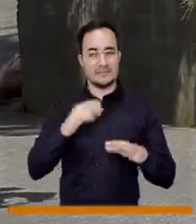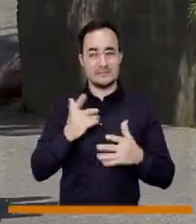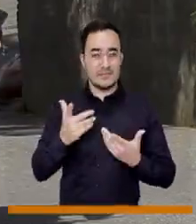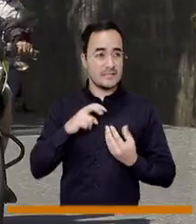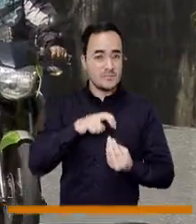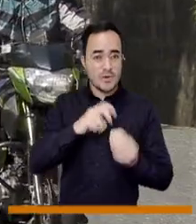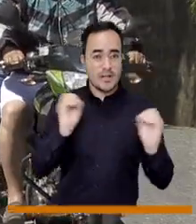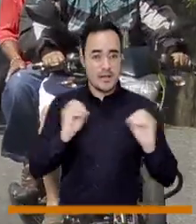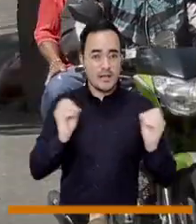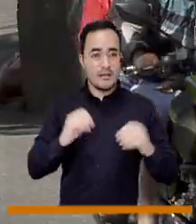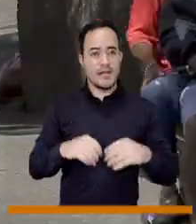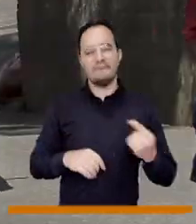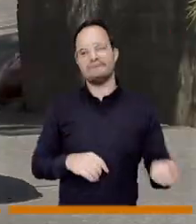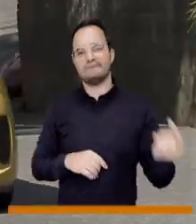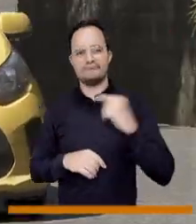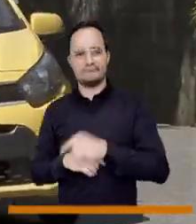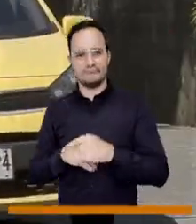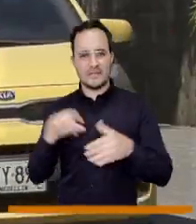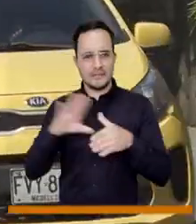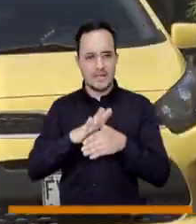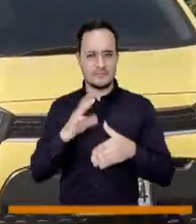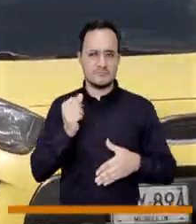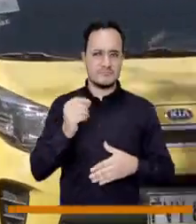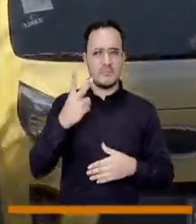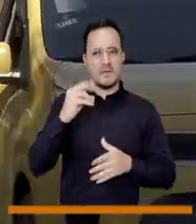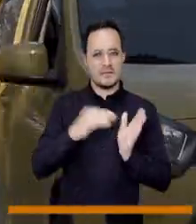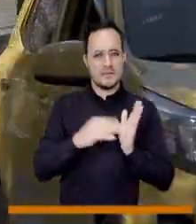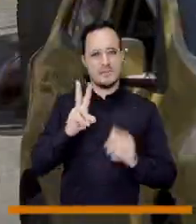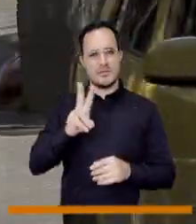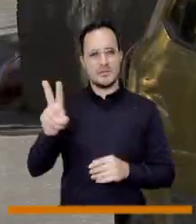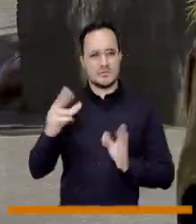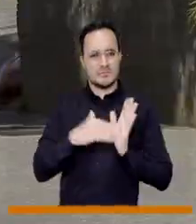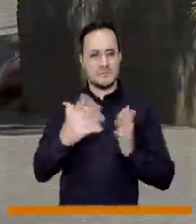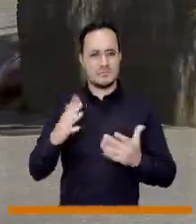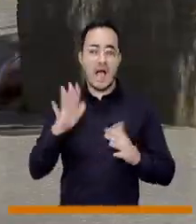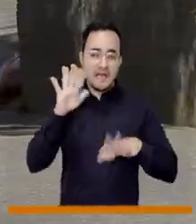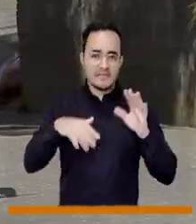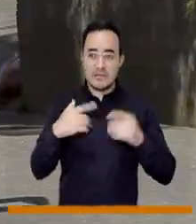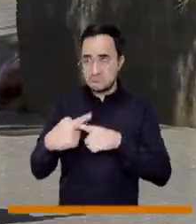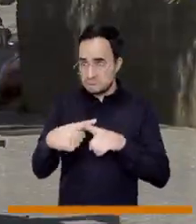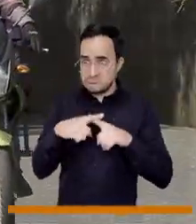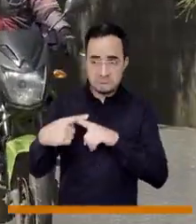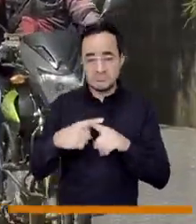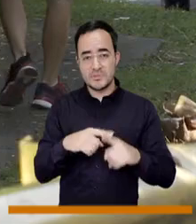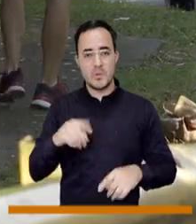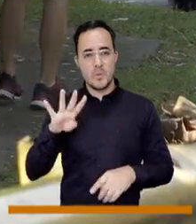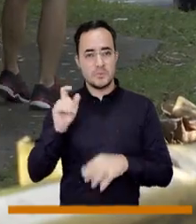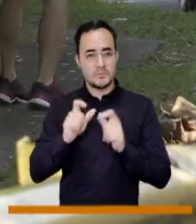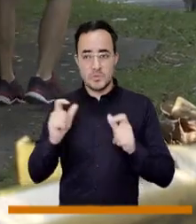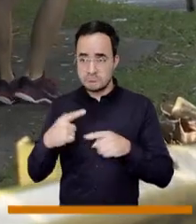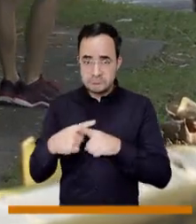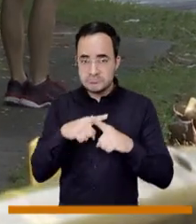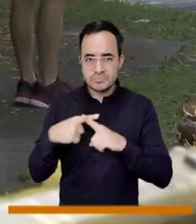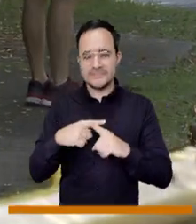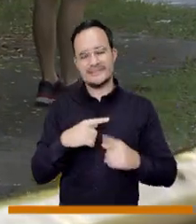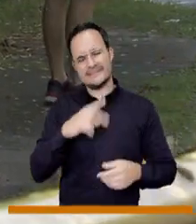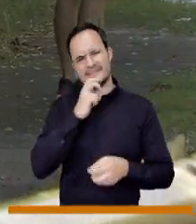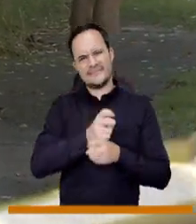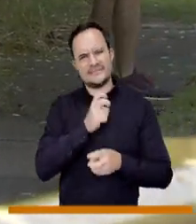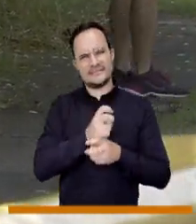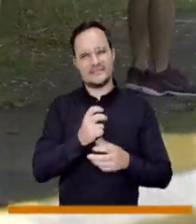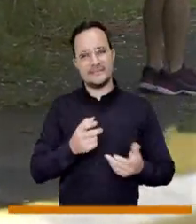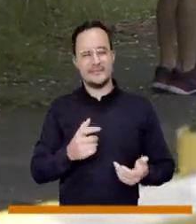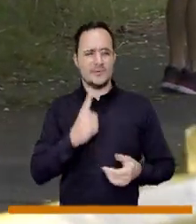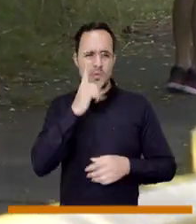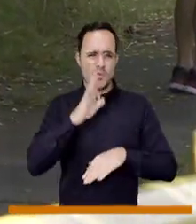transporte, el taxi desde el centro acá, vale 20, 22 mil pesos. A veces se juntan varias personas, cuatro para acogerlos.